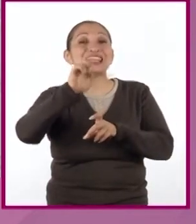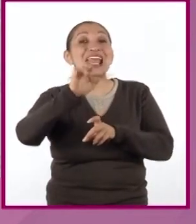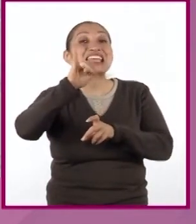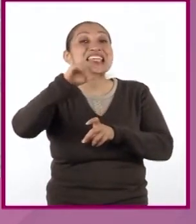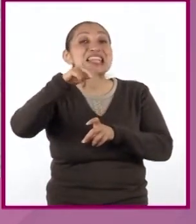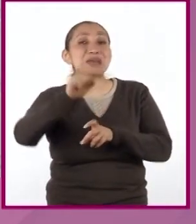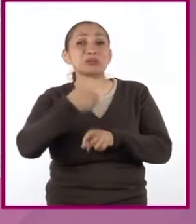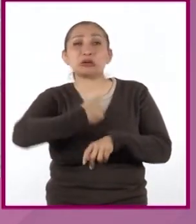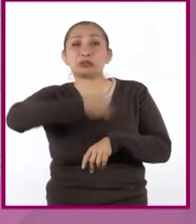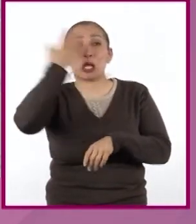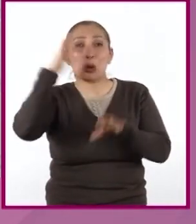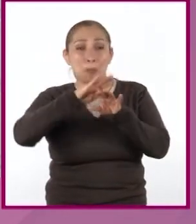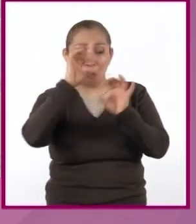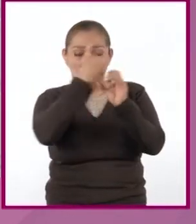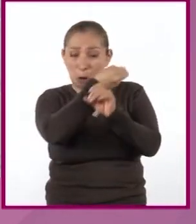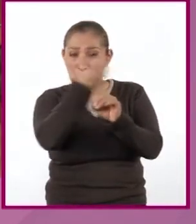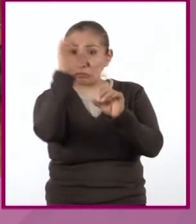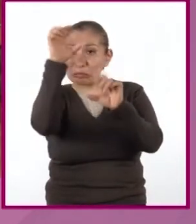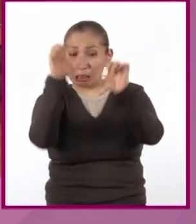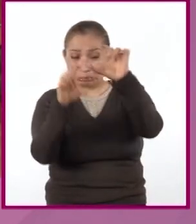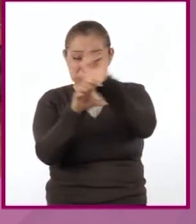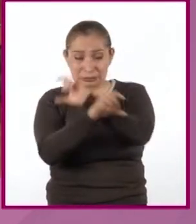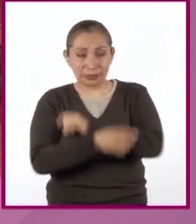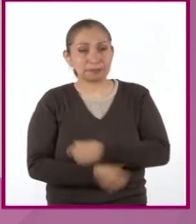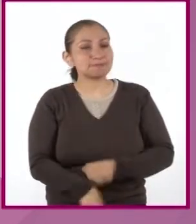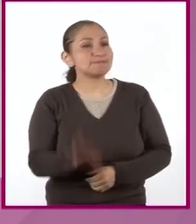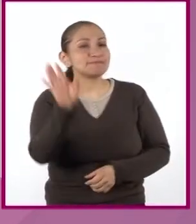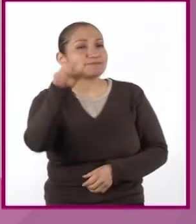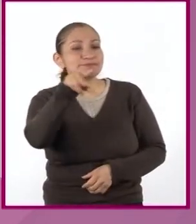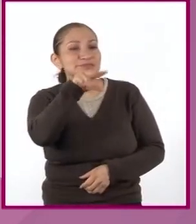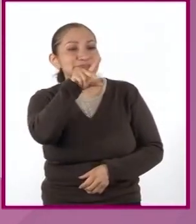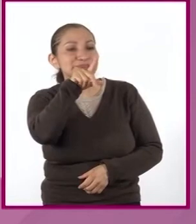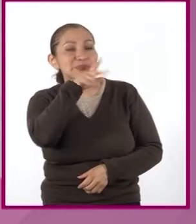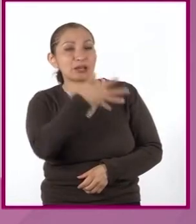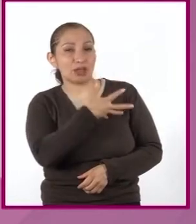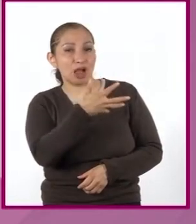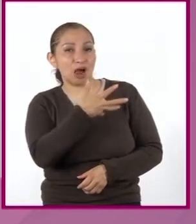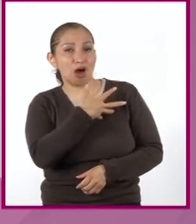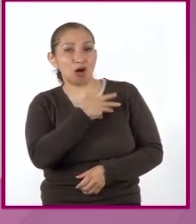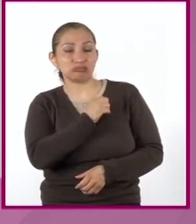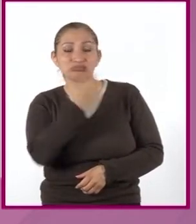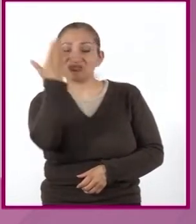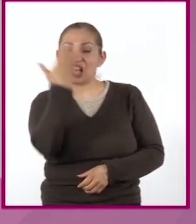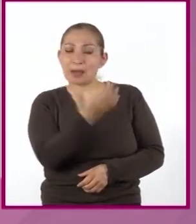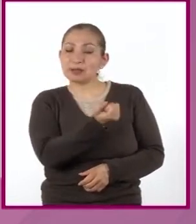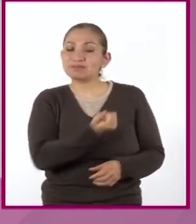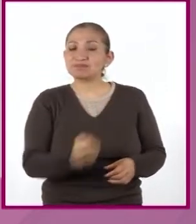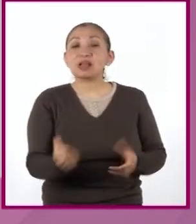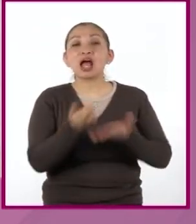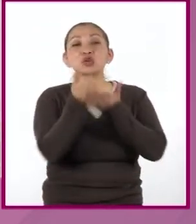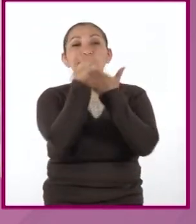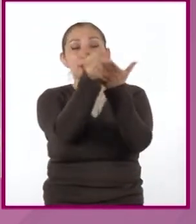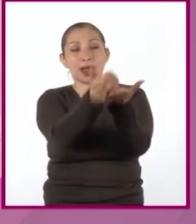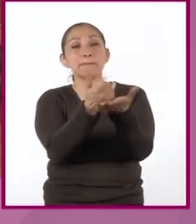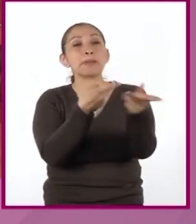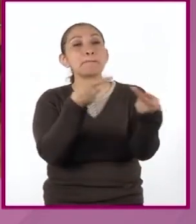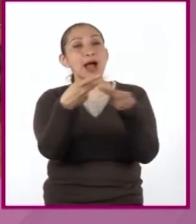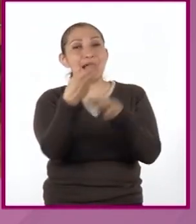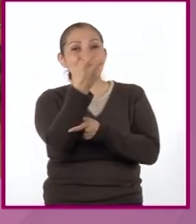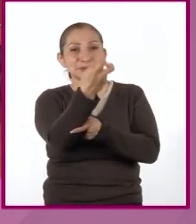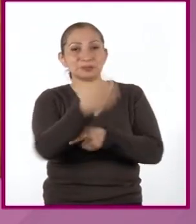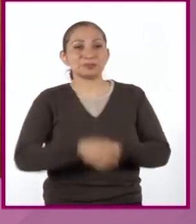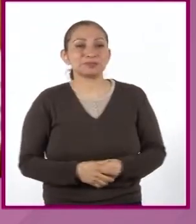tengo idea de cómo hacerlo. No te preocupes. Tengo a un experto que nos puede ayudar a elaborar esa receta.